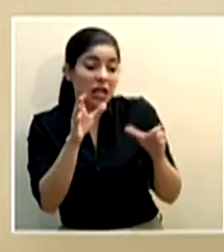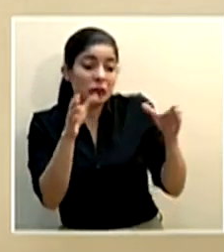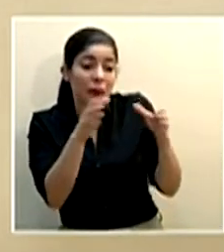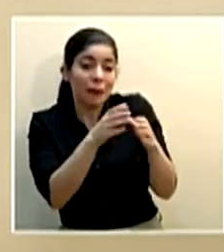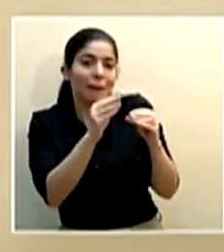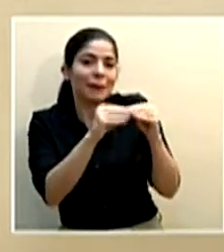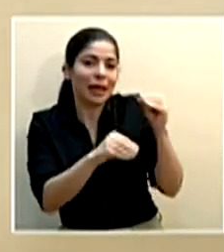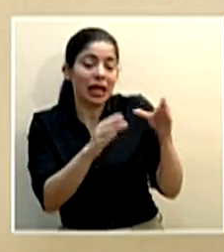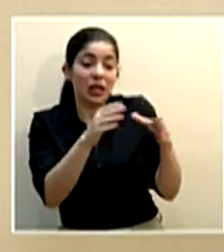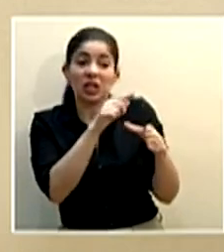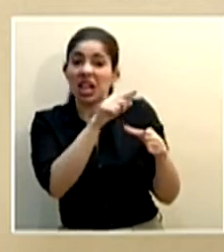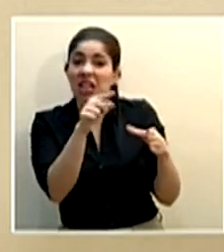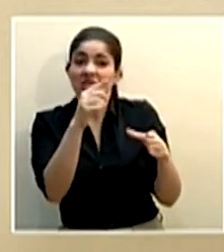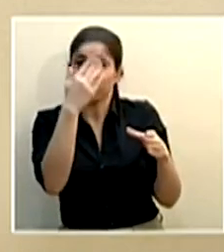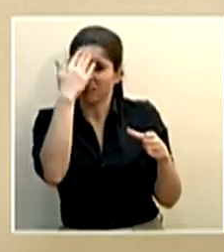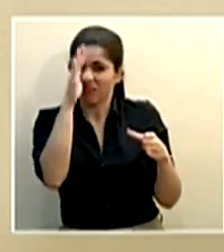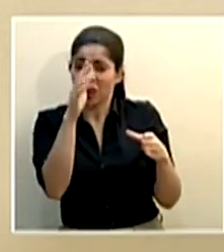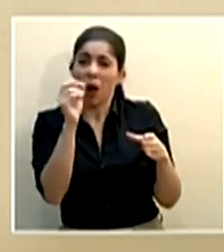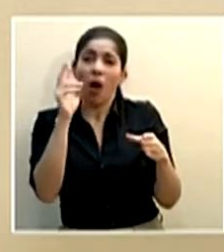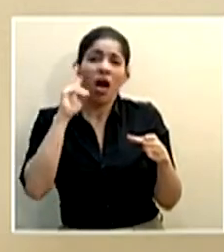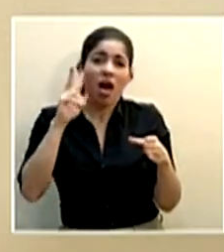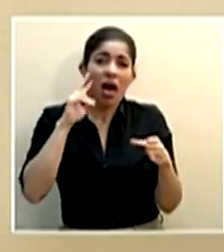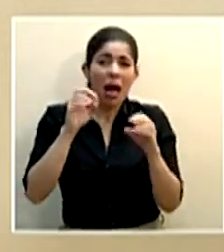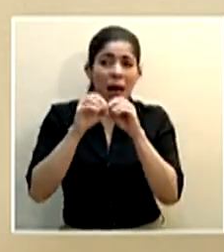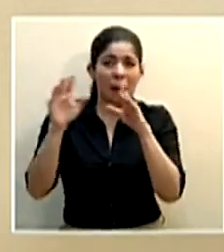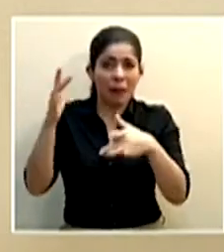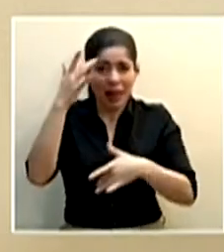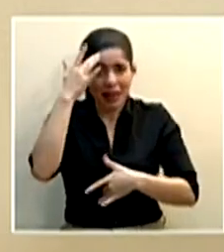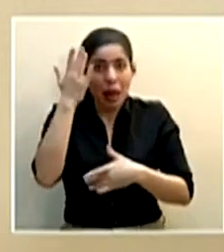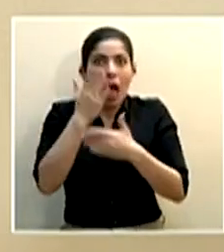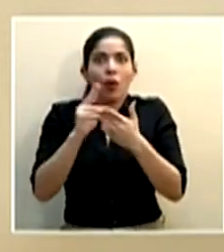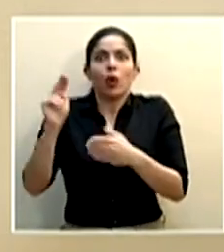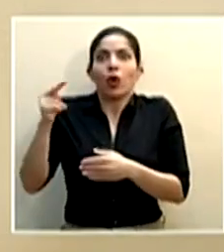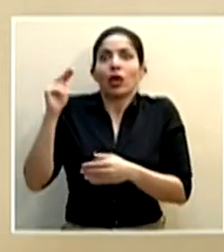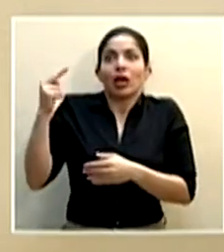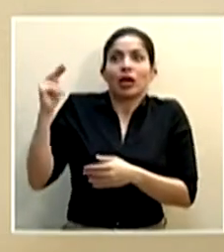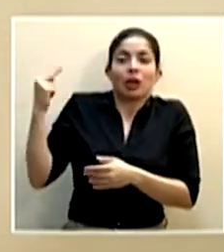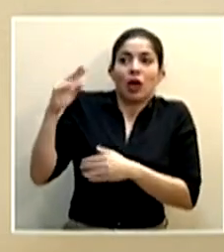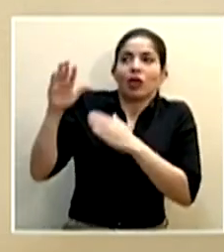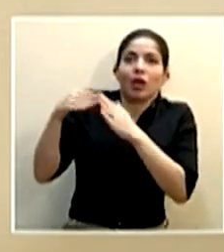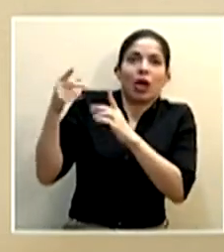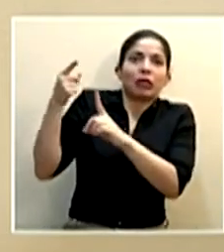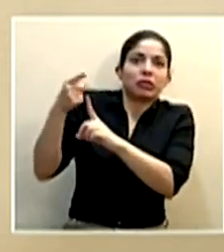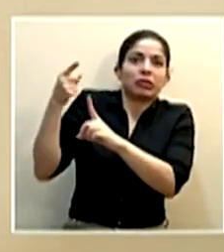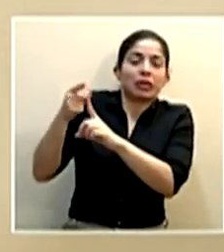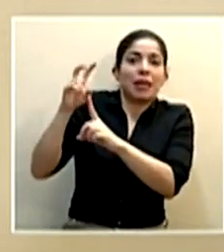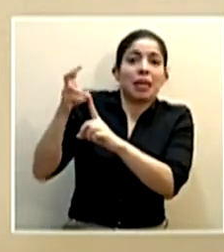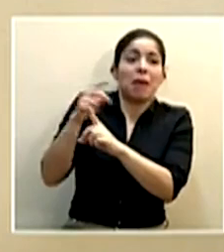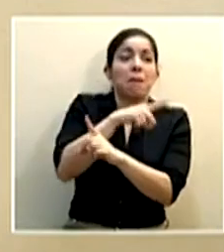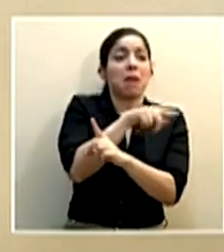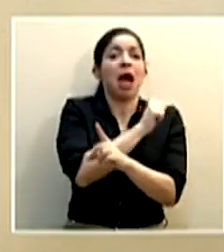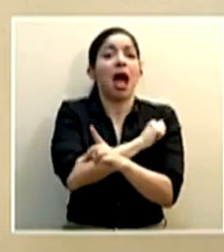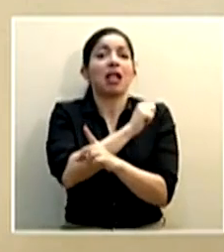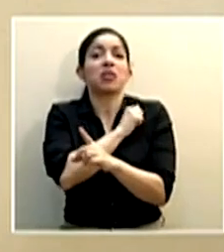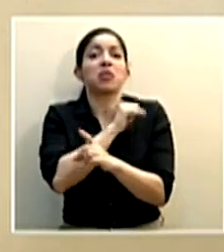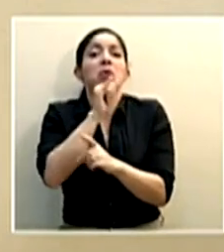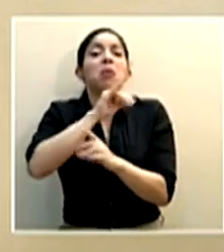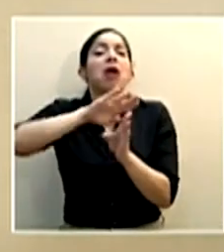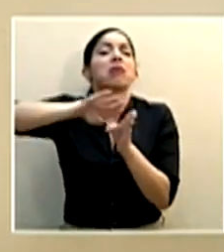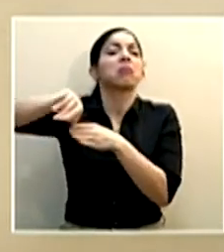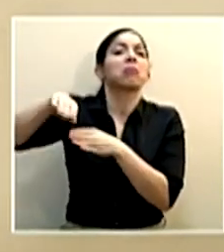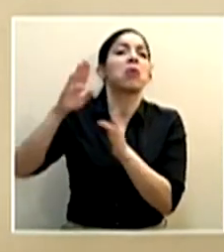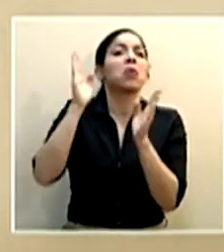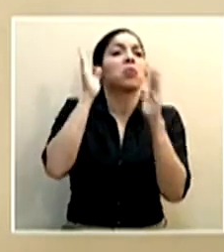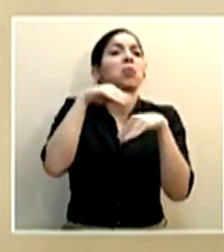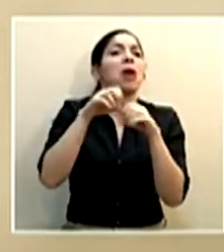conscientes de que estamos en una pandemia a pesar de que todas las noticias van dirigidas hacia ese tema pero actúan como que si no estuviéramos en medio de una